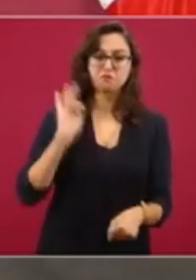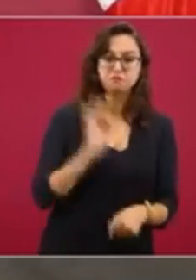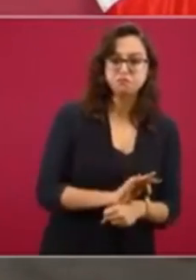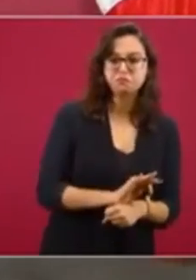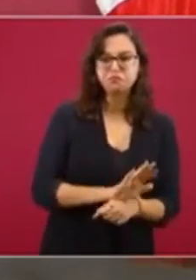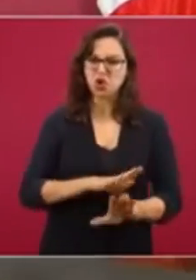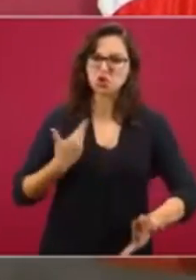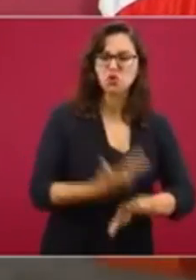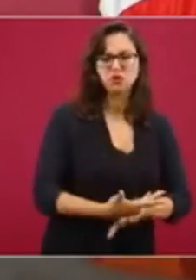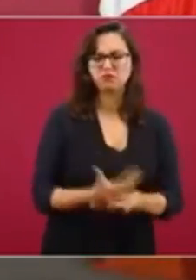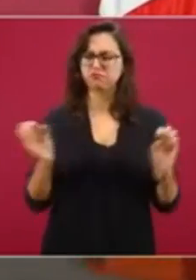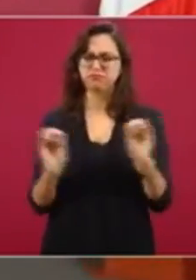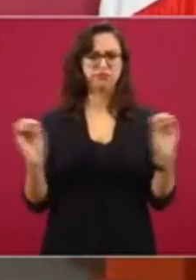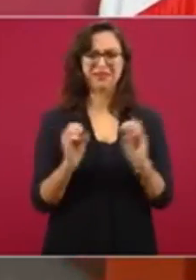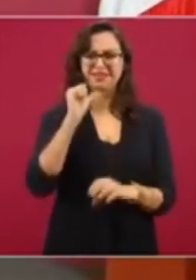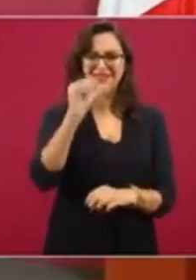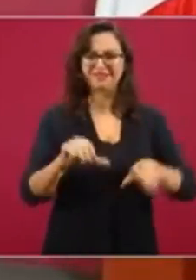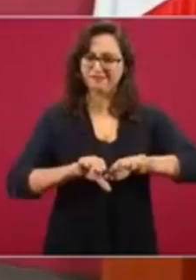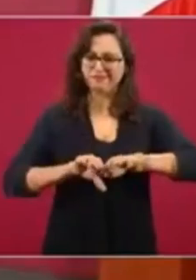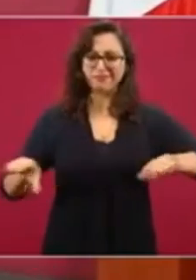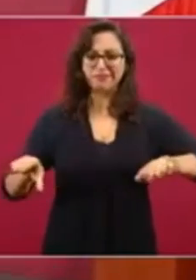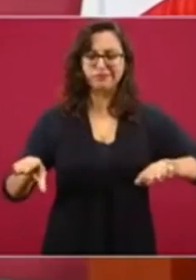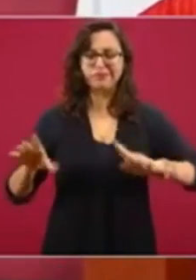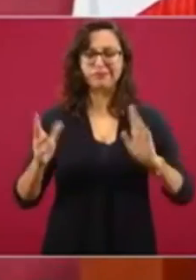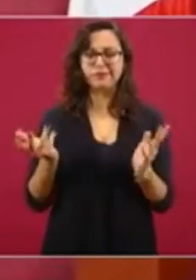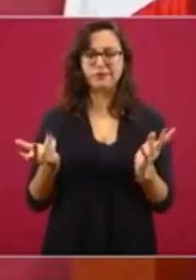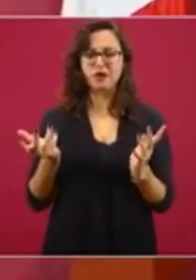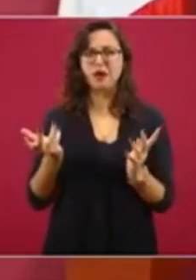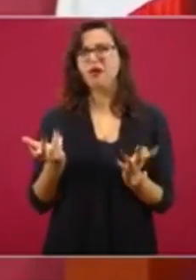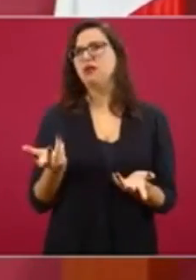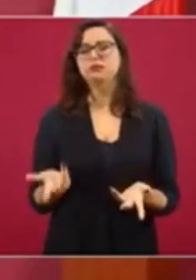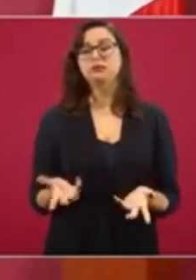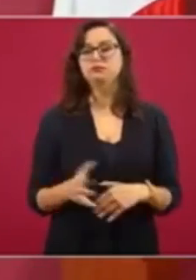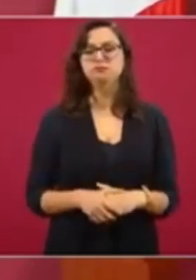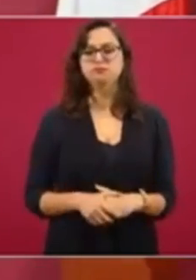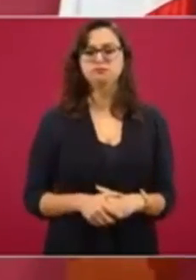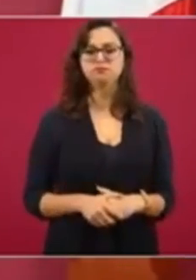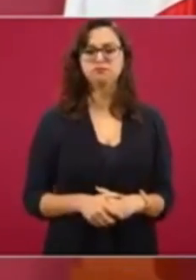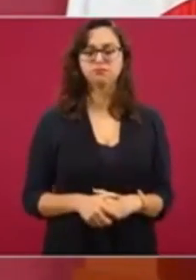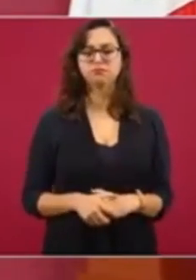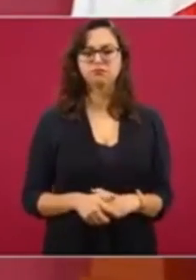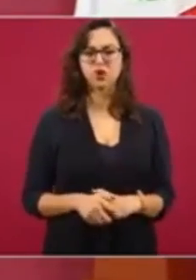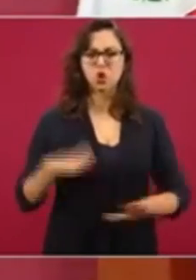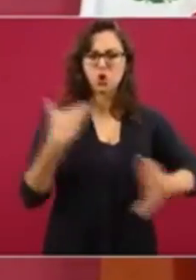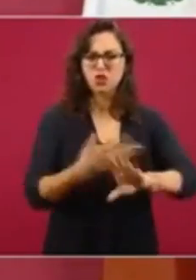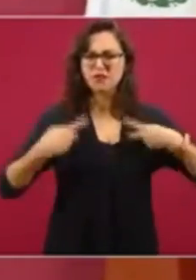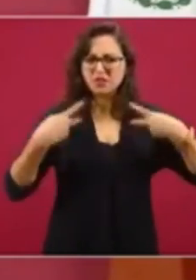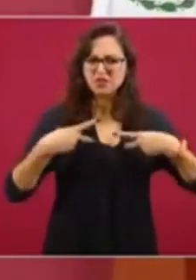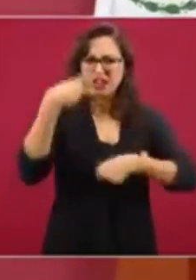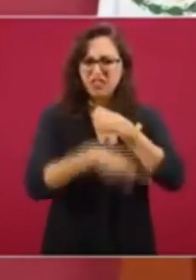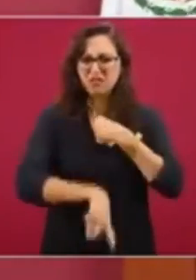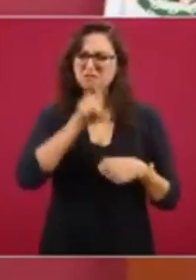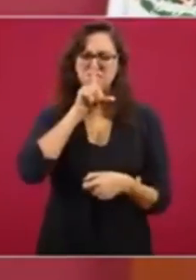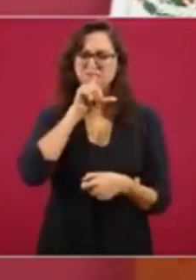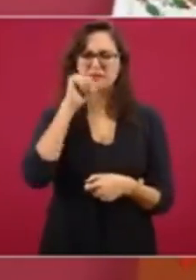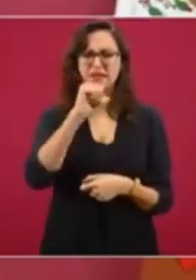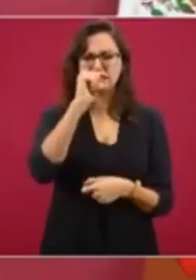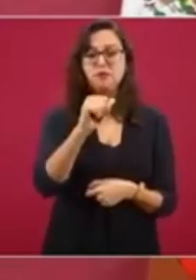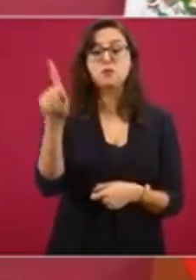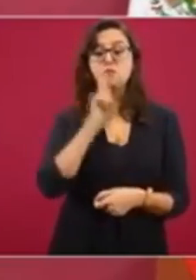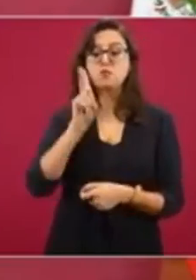buscar dañar a las personas si no tienen